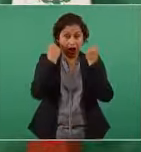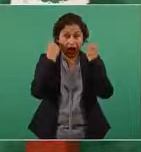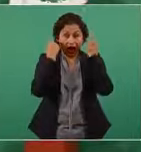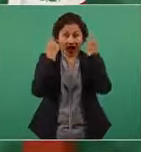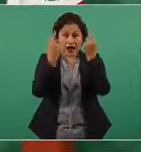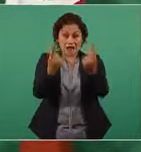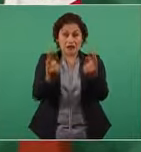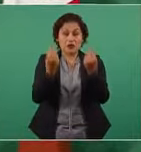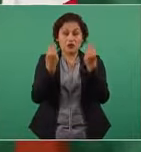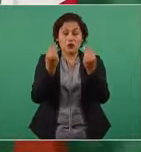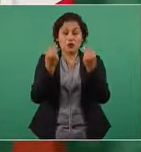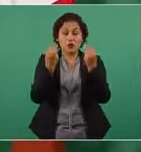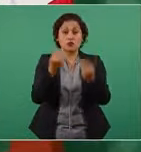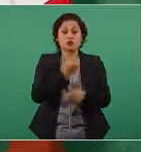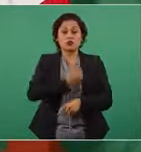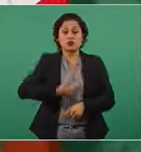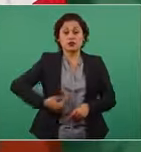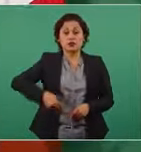presidente Juárez